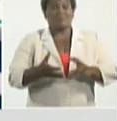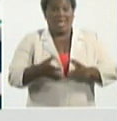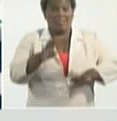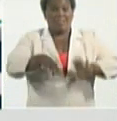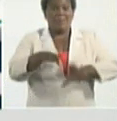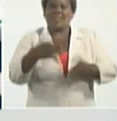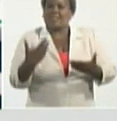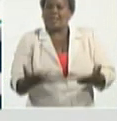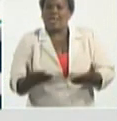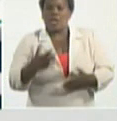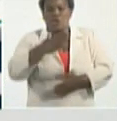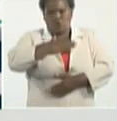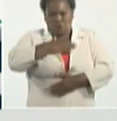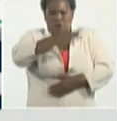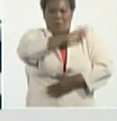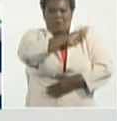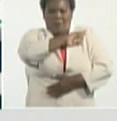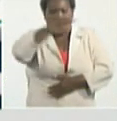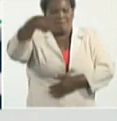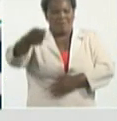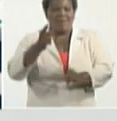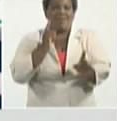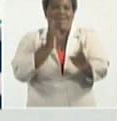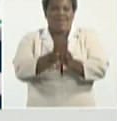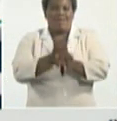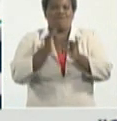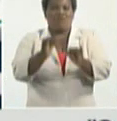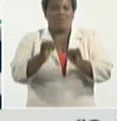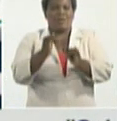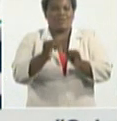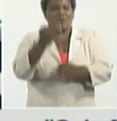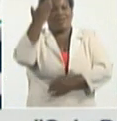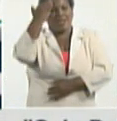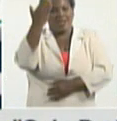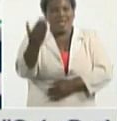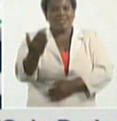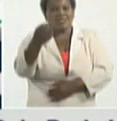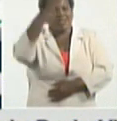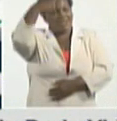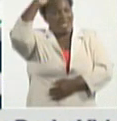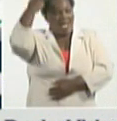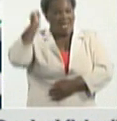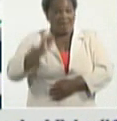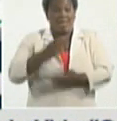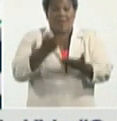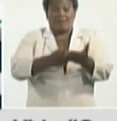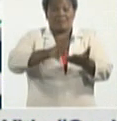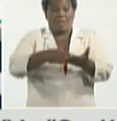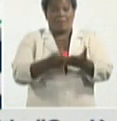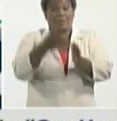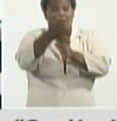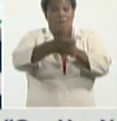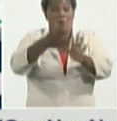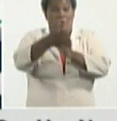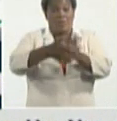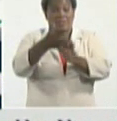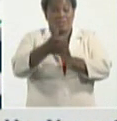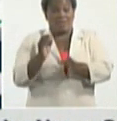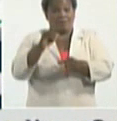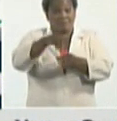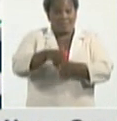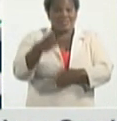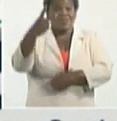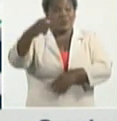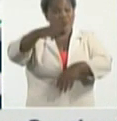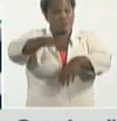de todos nosotros mañana volveremos con más informaciones gracias a Tania Regada intérprete en lengua de señas que se incorporó en el